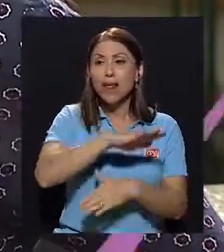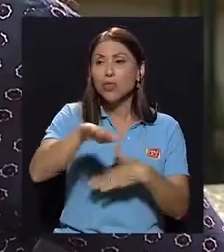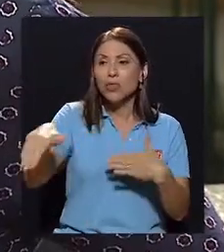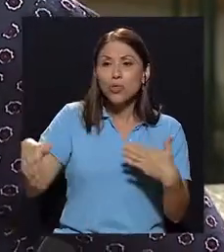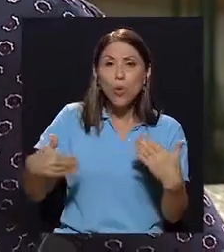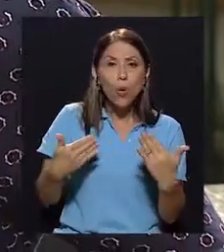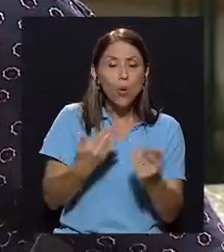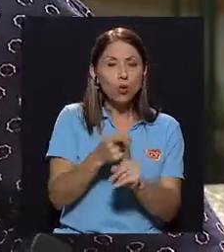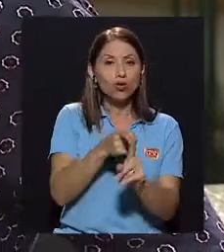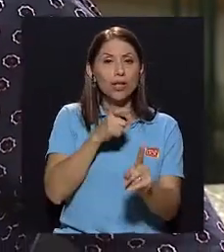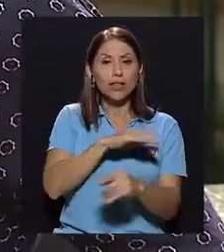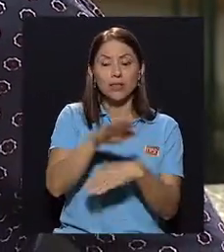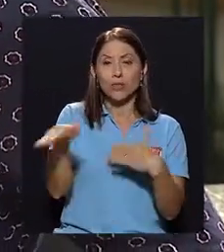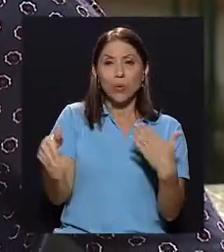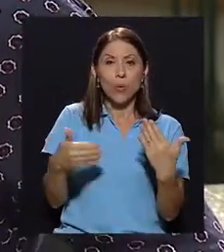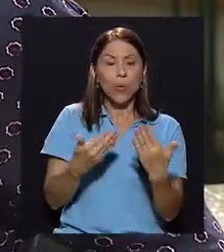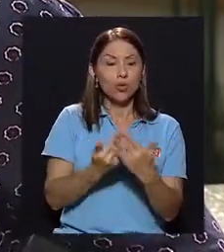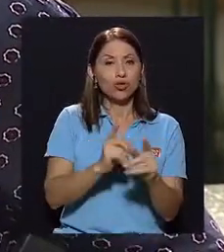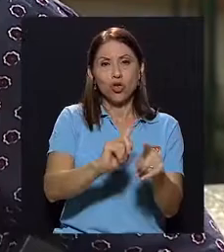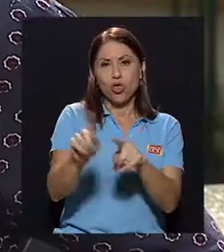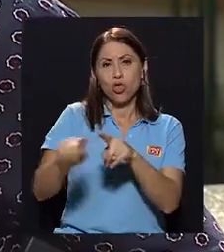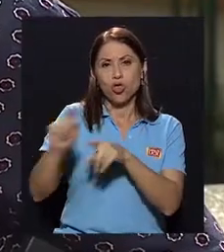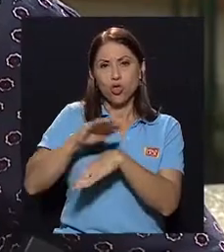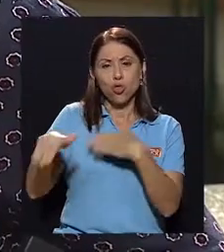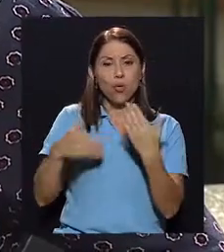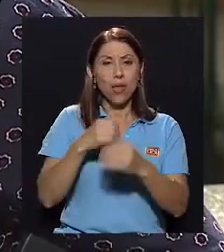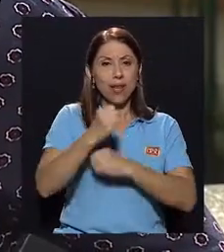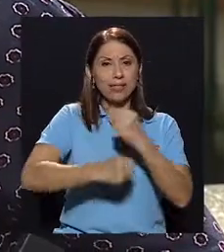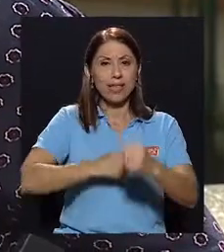todas las edades porque es algo que está ahí.